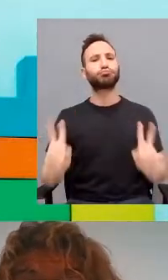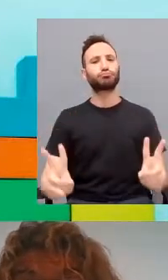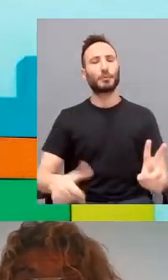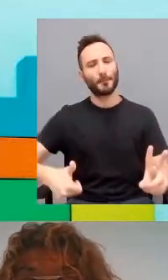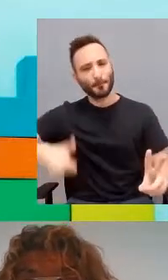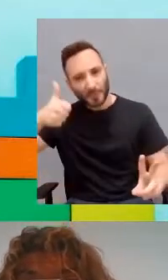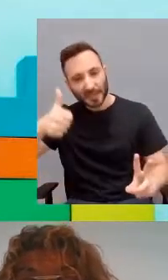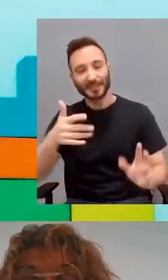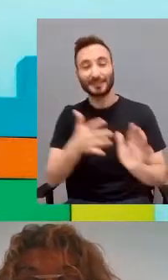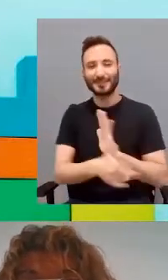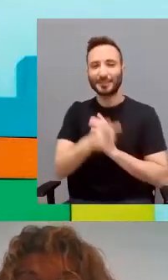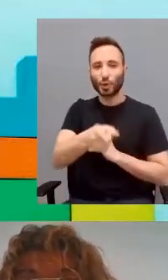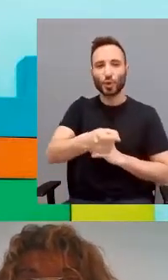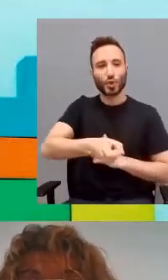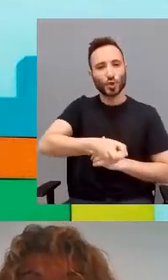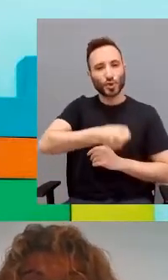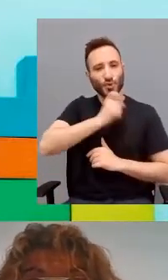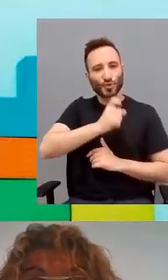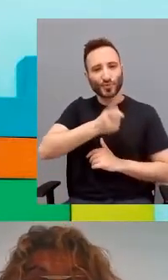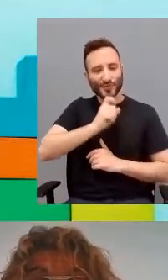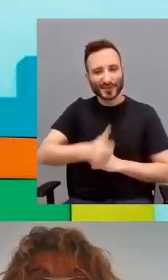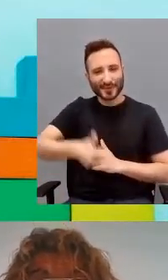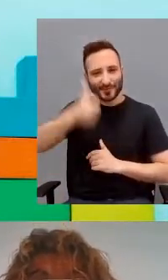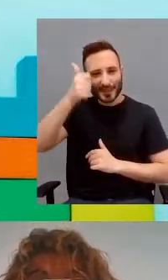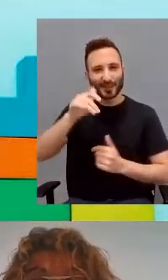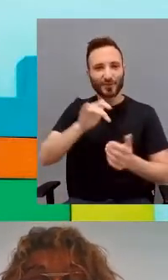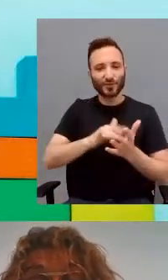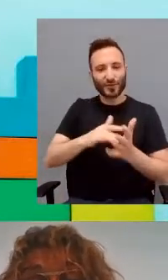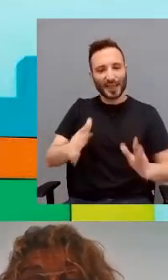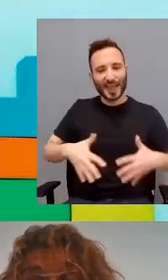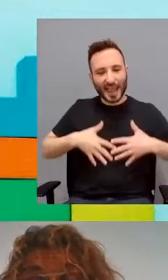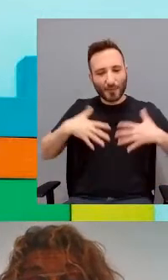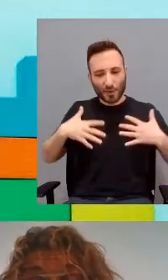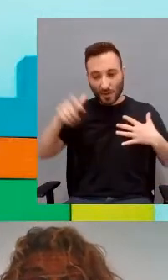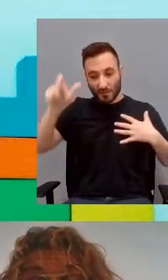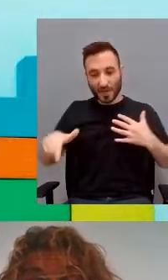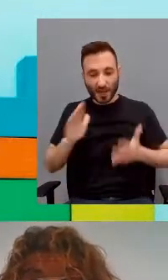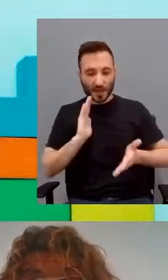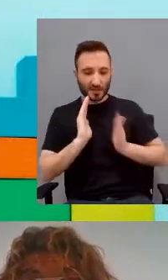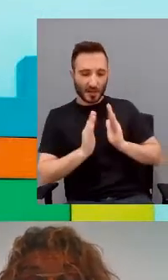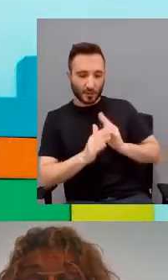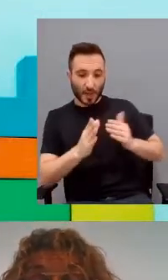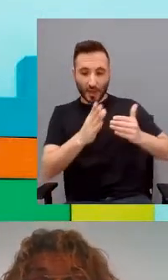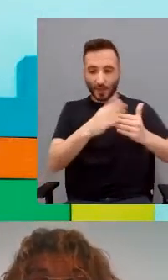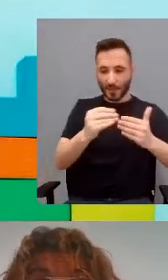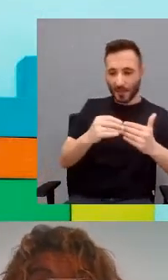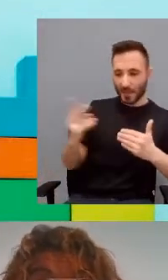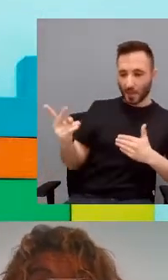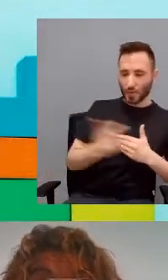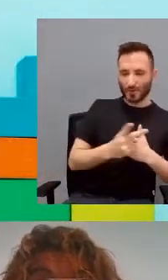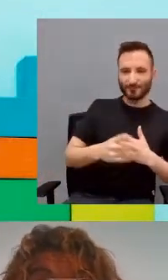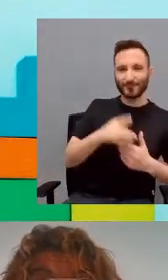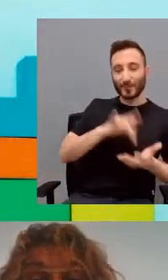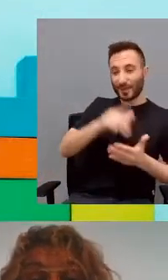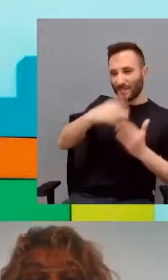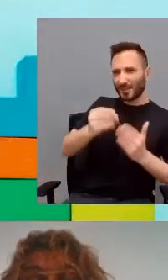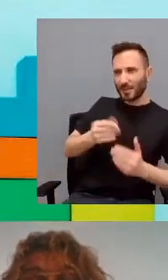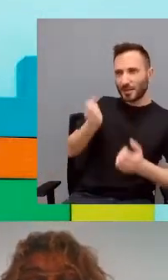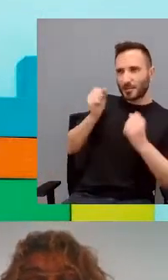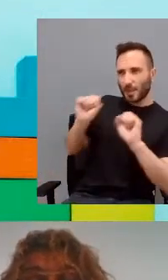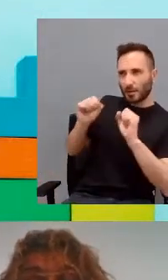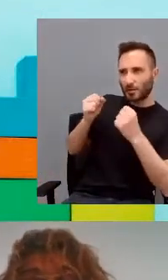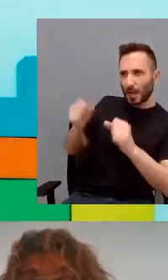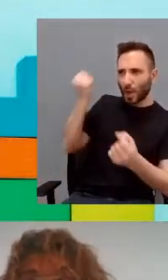Entonces, es más complejo generar y alternar las representaciones del propio terapeuta del paciente cuando el paciente muestra más